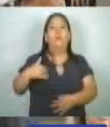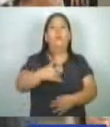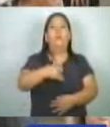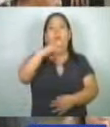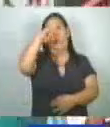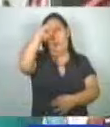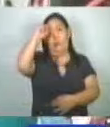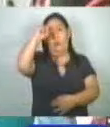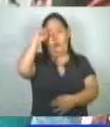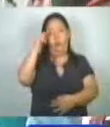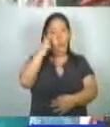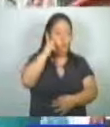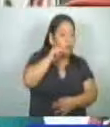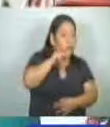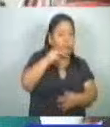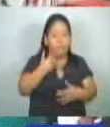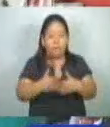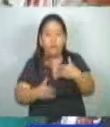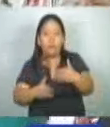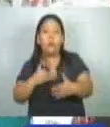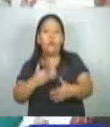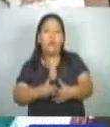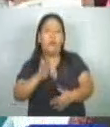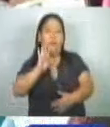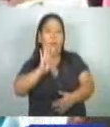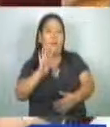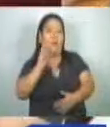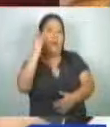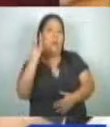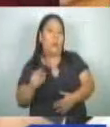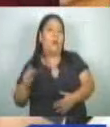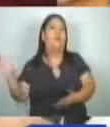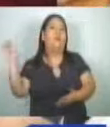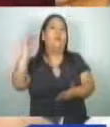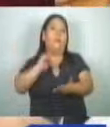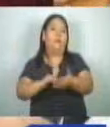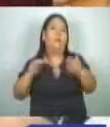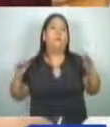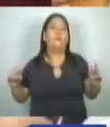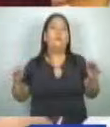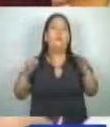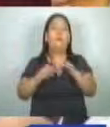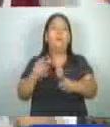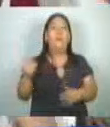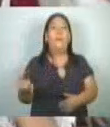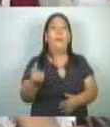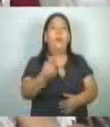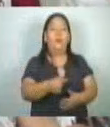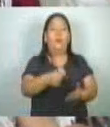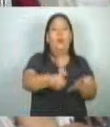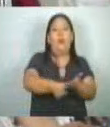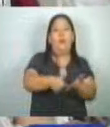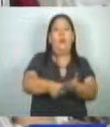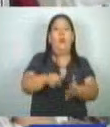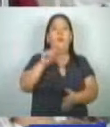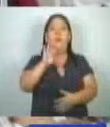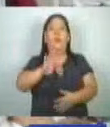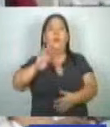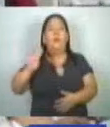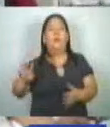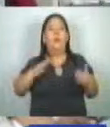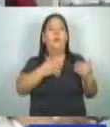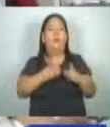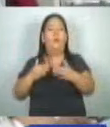le dará seguimiento a las denuncias y en los próximos días se reunirá nuevamente con los trabajadores de las 44 municipalidades.